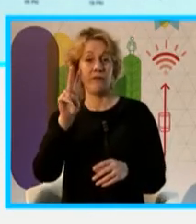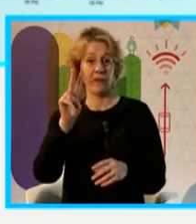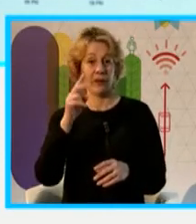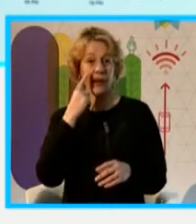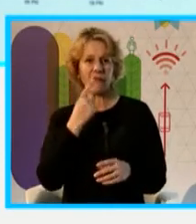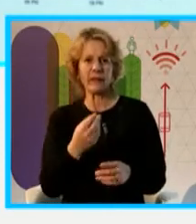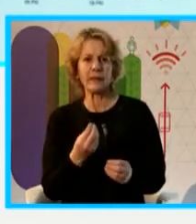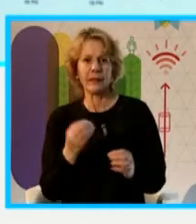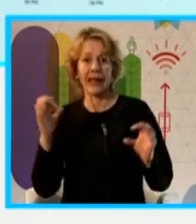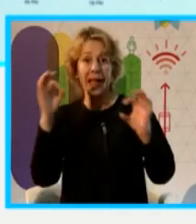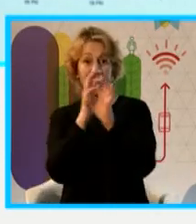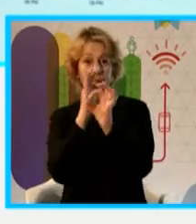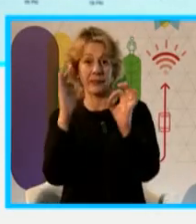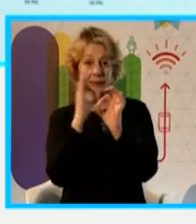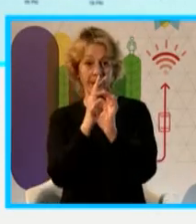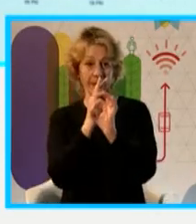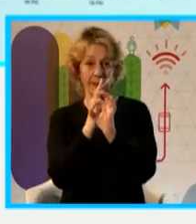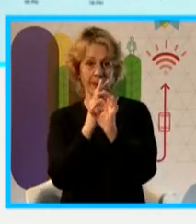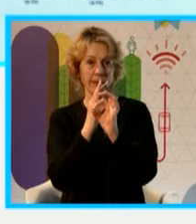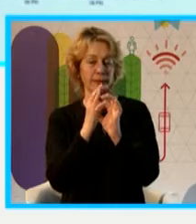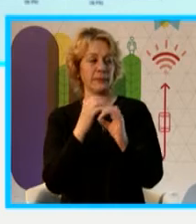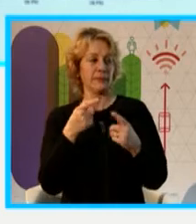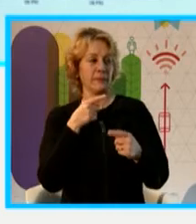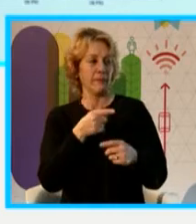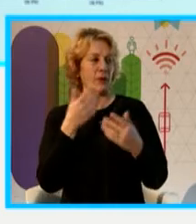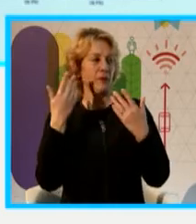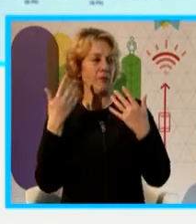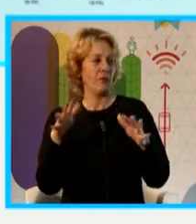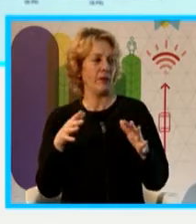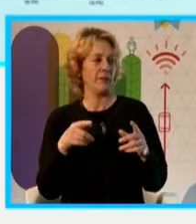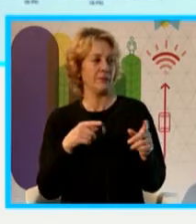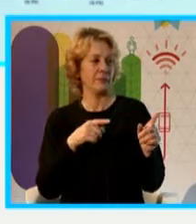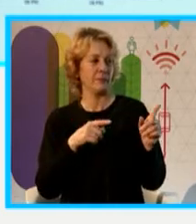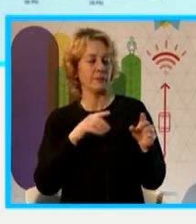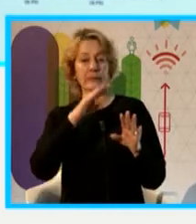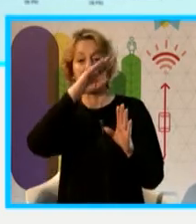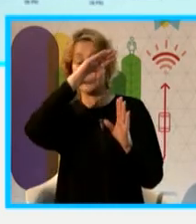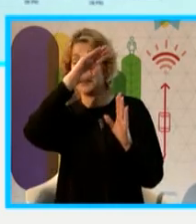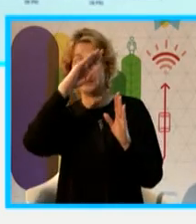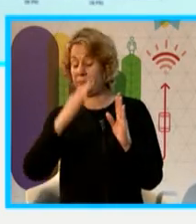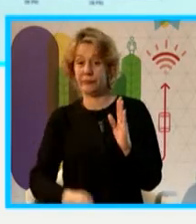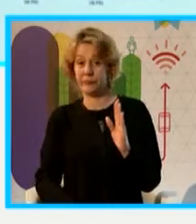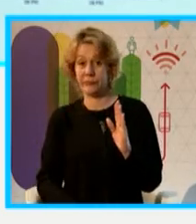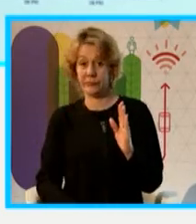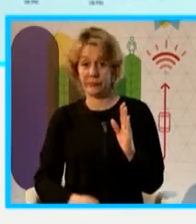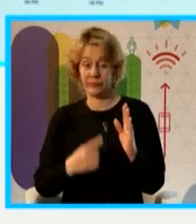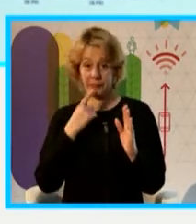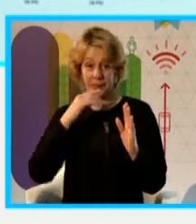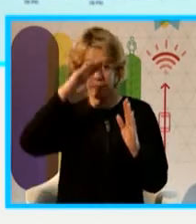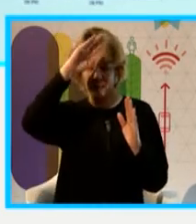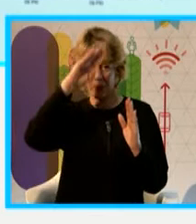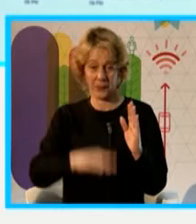el día del eclipse. Esto fue, esta bajada, fue la bajada, digamos,